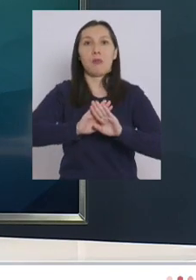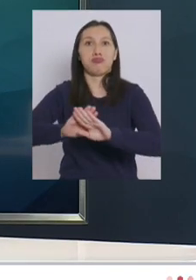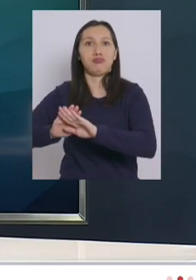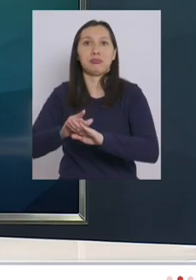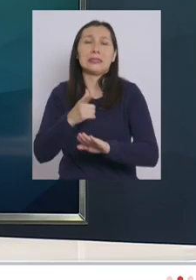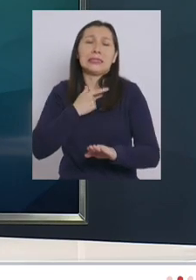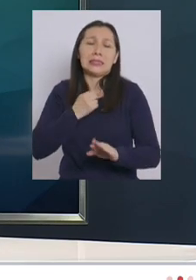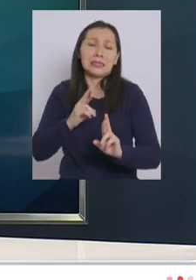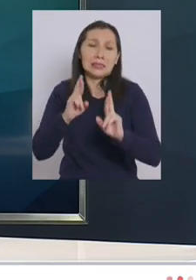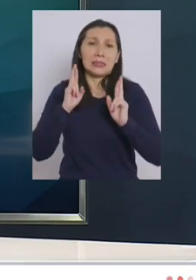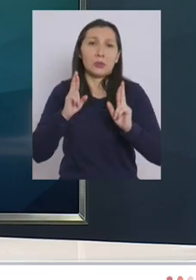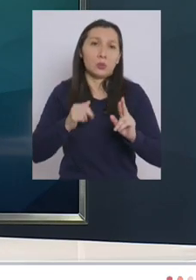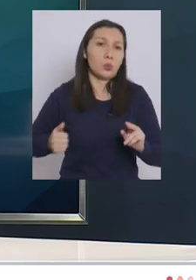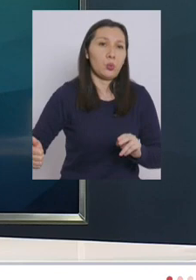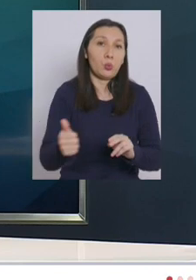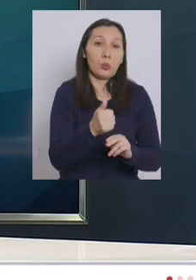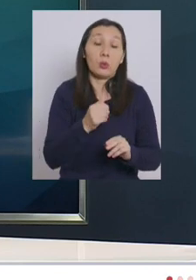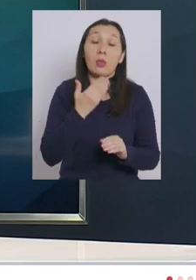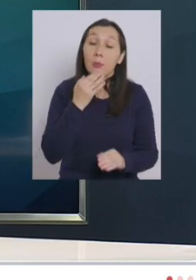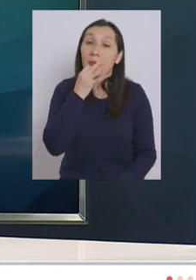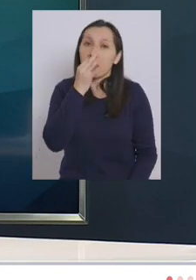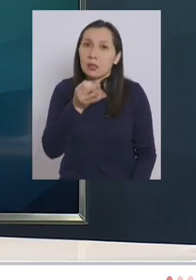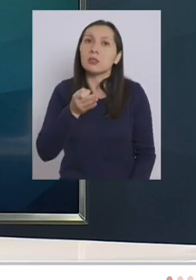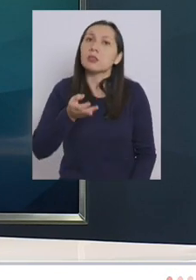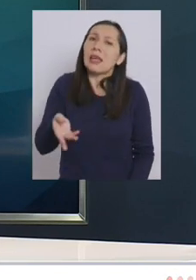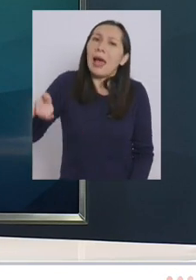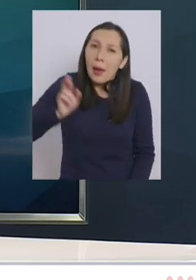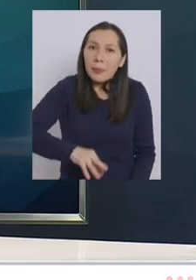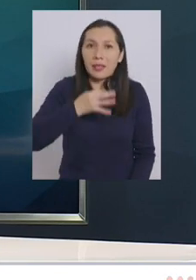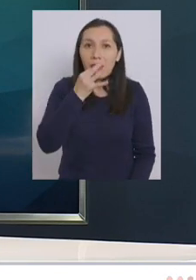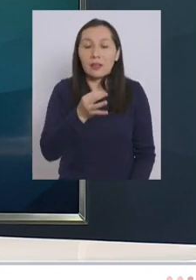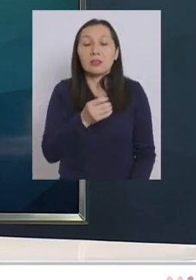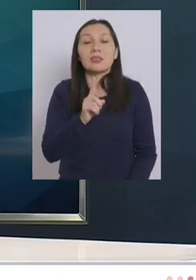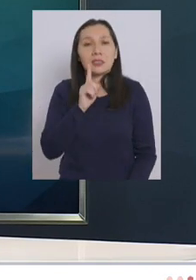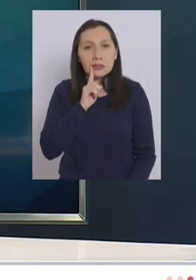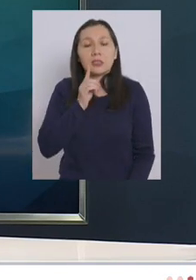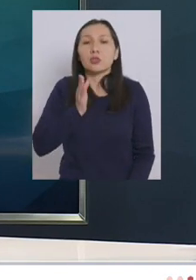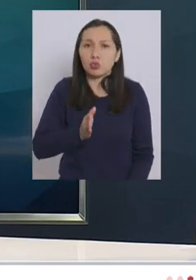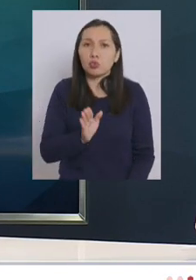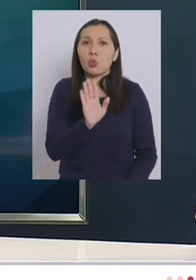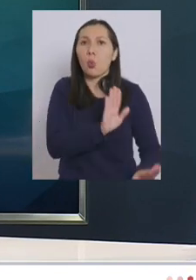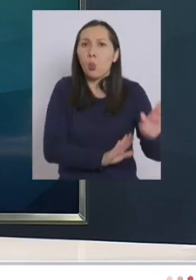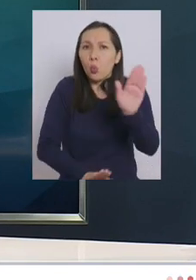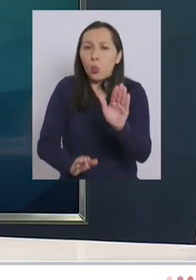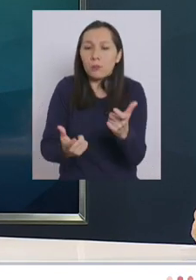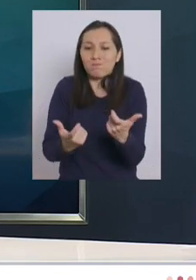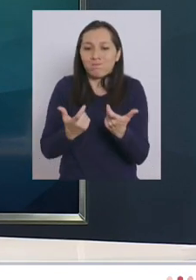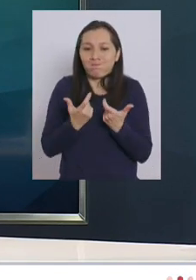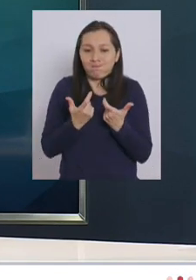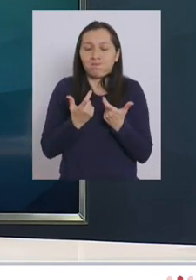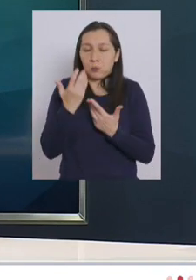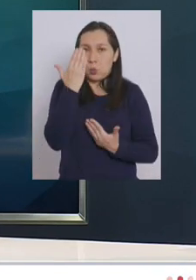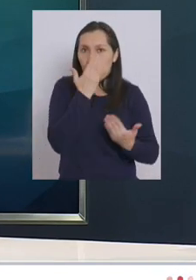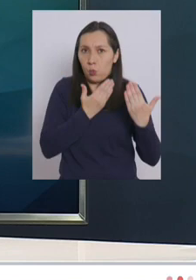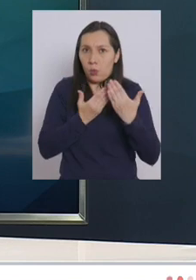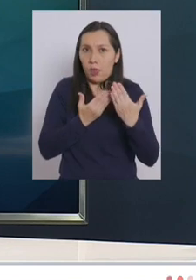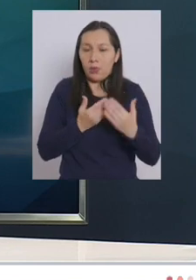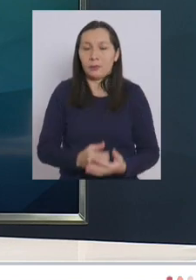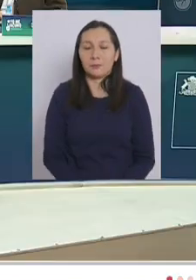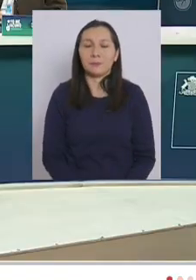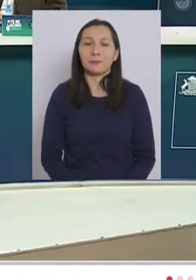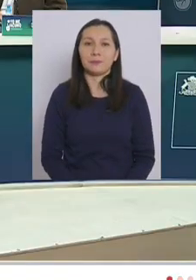queremos pero también decir y seguir siendo enfática que tenemos que seguir manteniendo las medidas de autocuidado